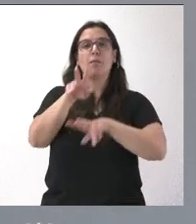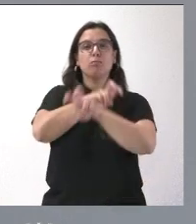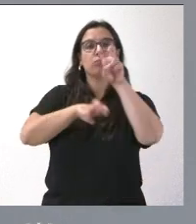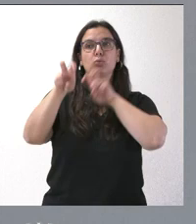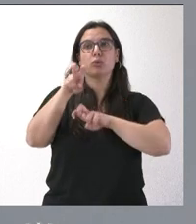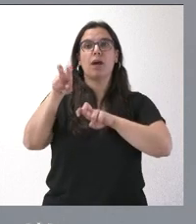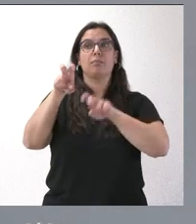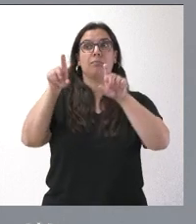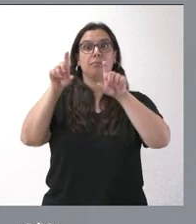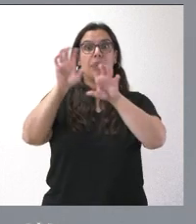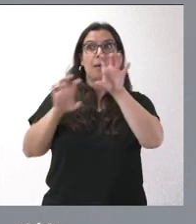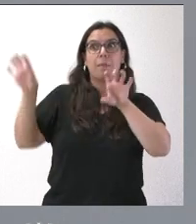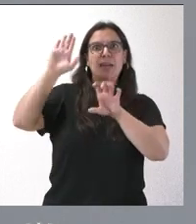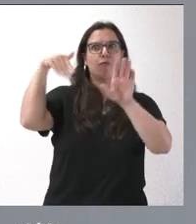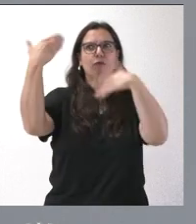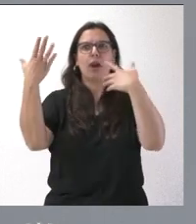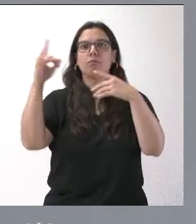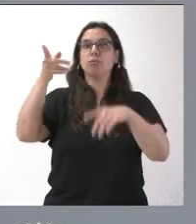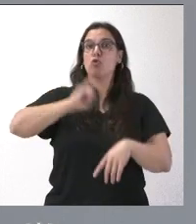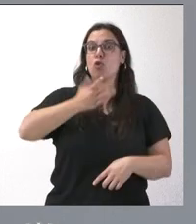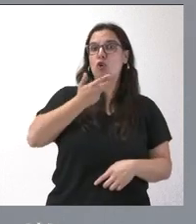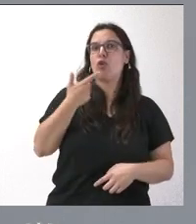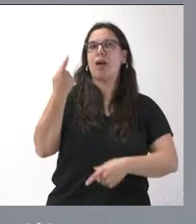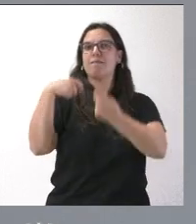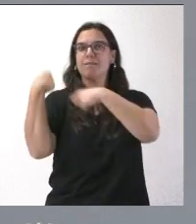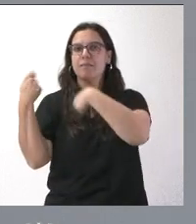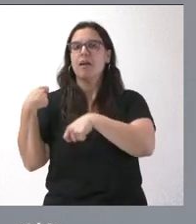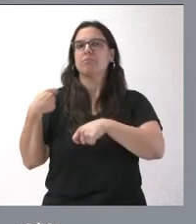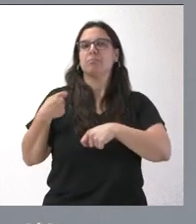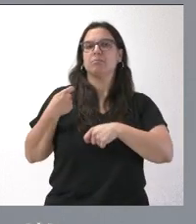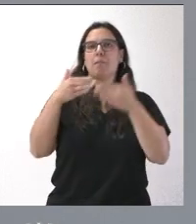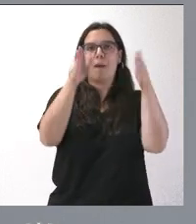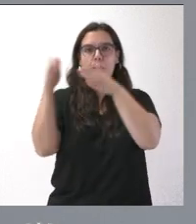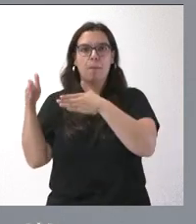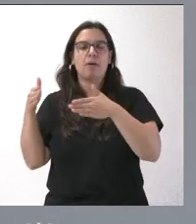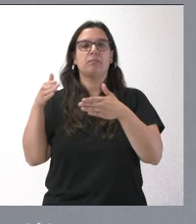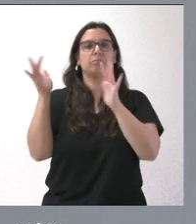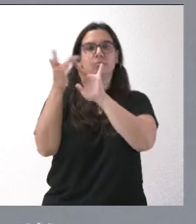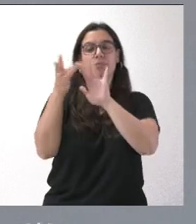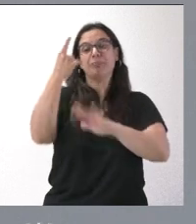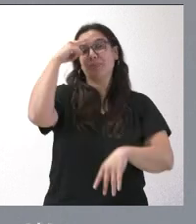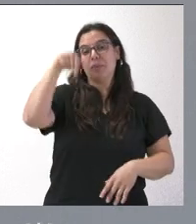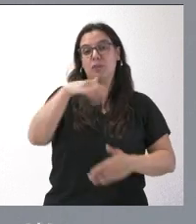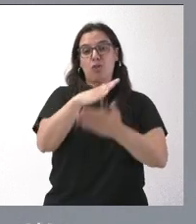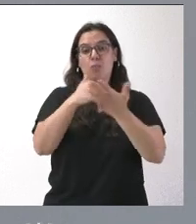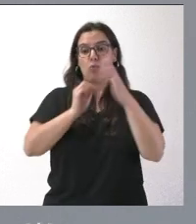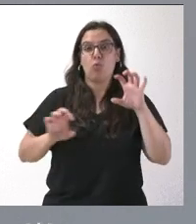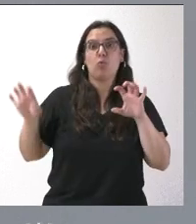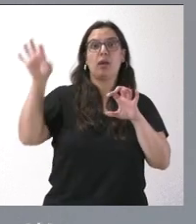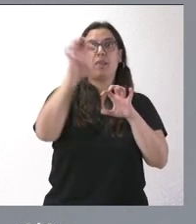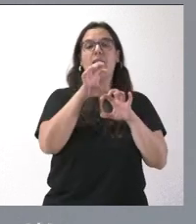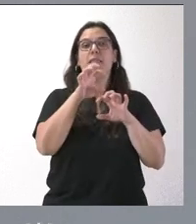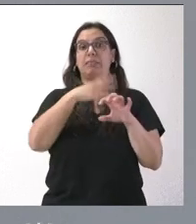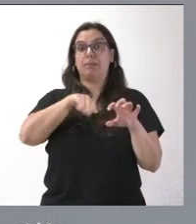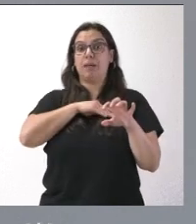compradores internacionales, así como para abrir nuevos mercados. Saben ustedes que Castilla y León es la comunidad autónoma entre el